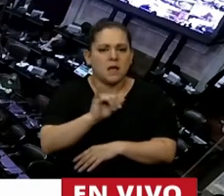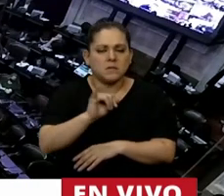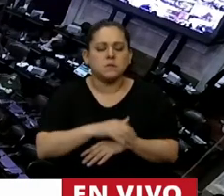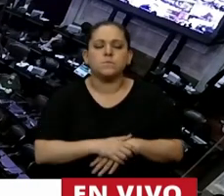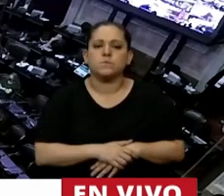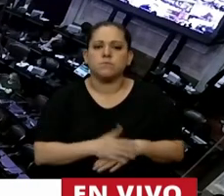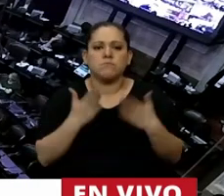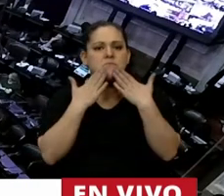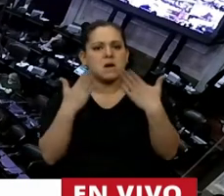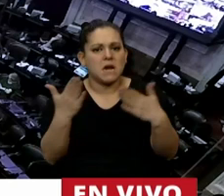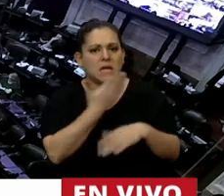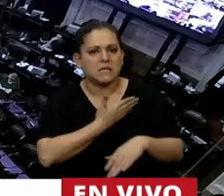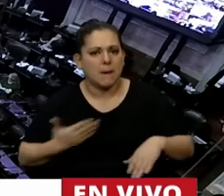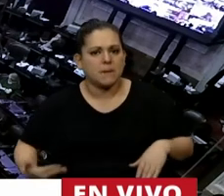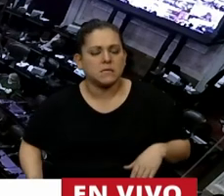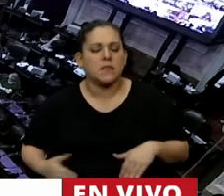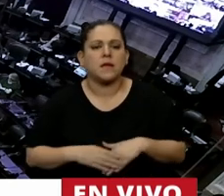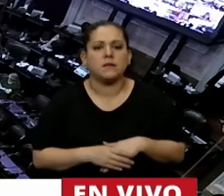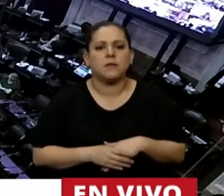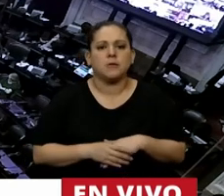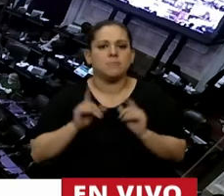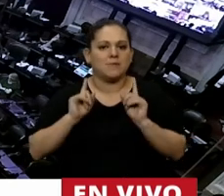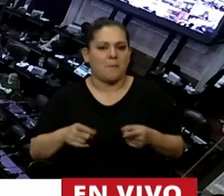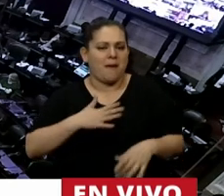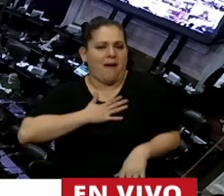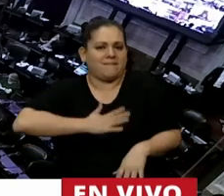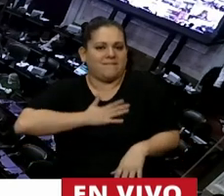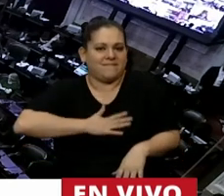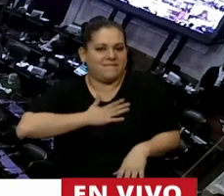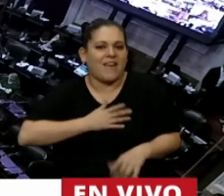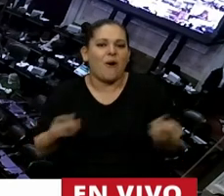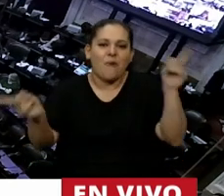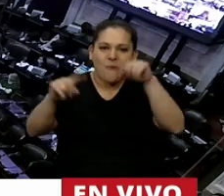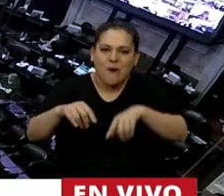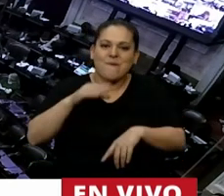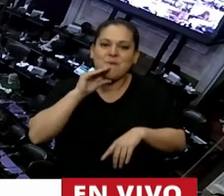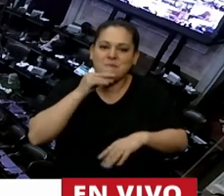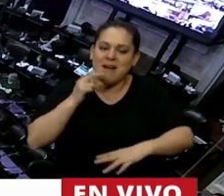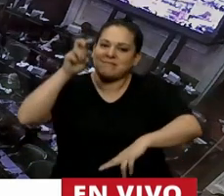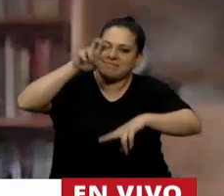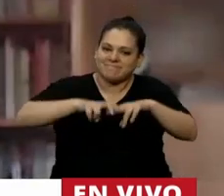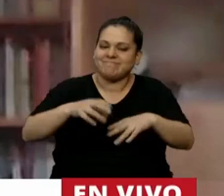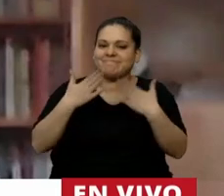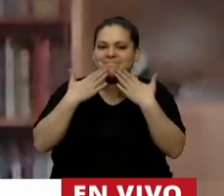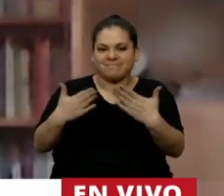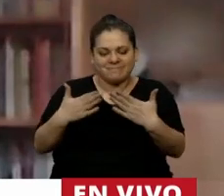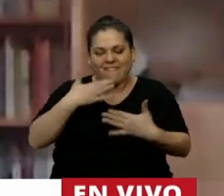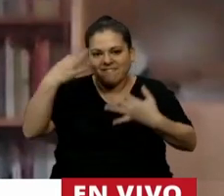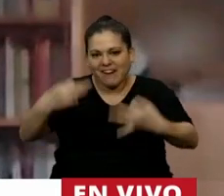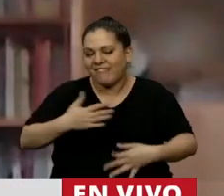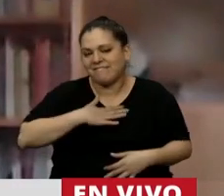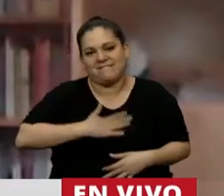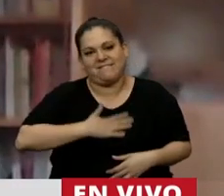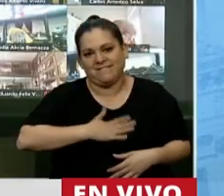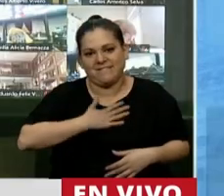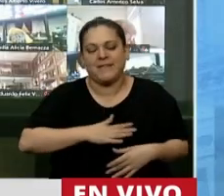Muchas gracias, señor presidente. También una gran alegría que esté nuevamente aquí presidiendo esta sesión. Bueno,